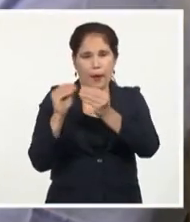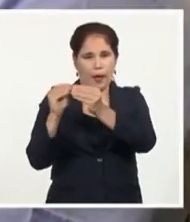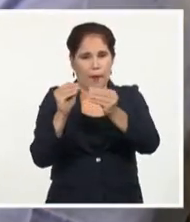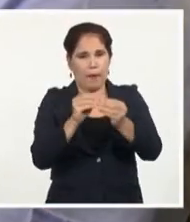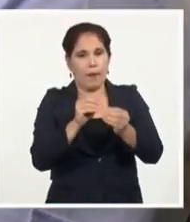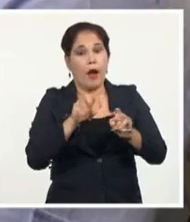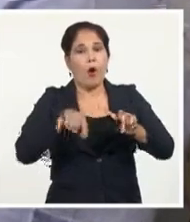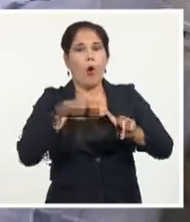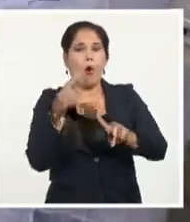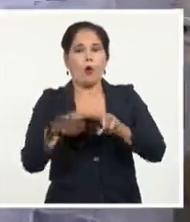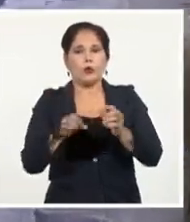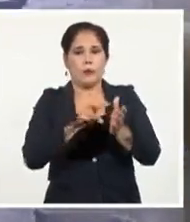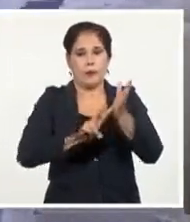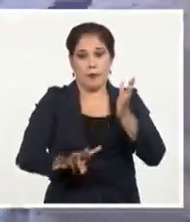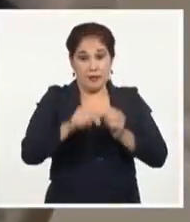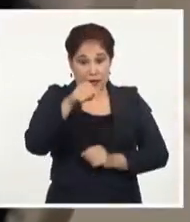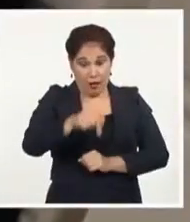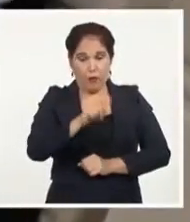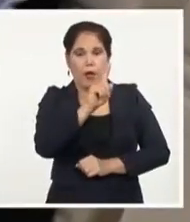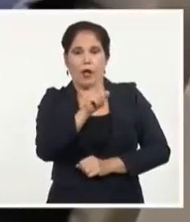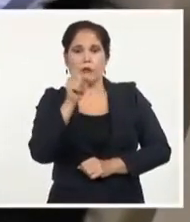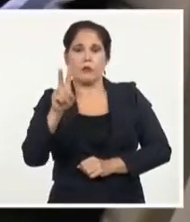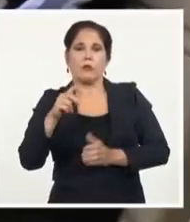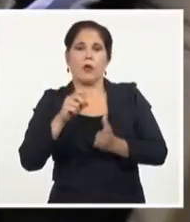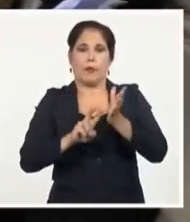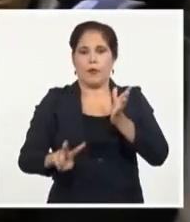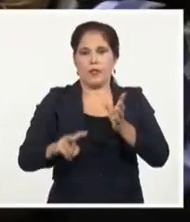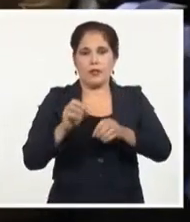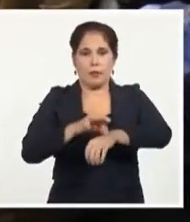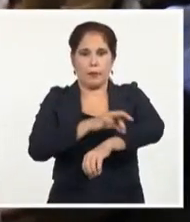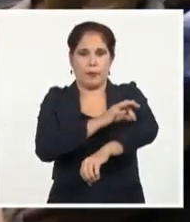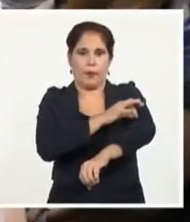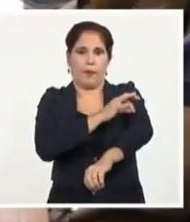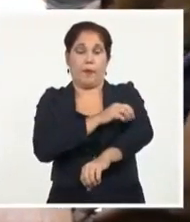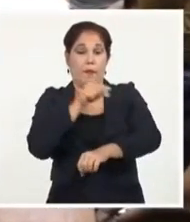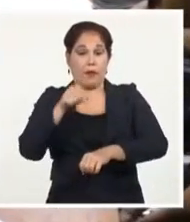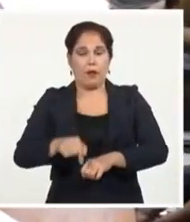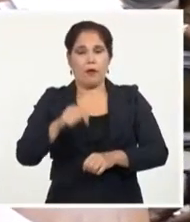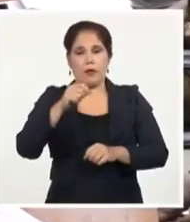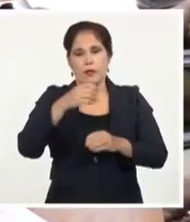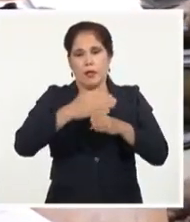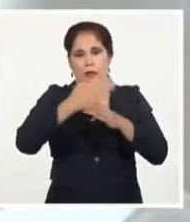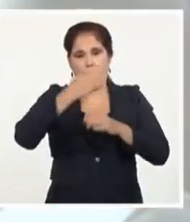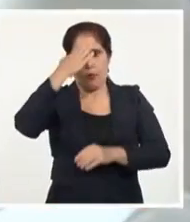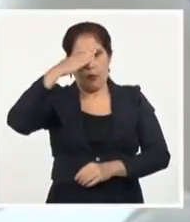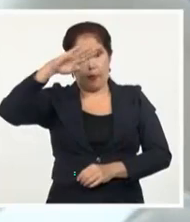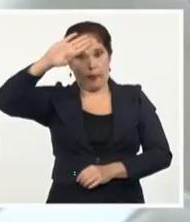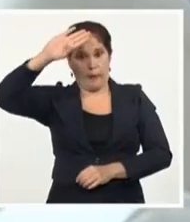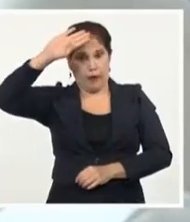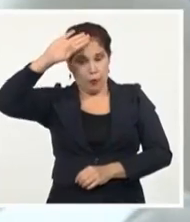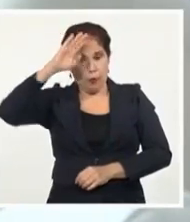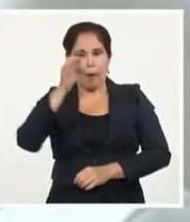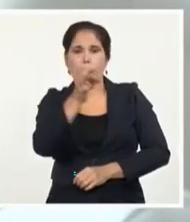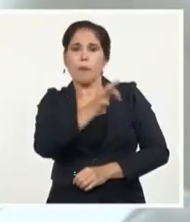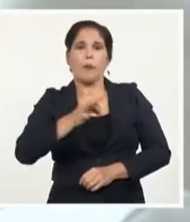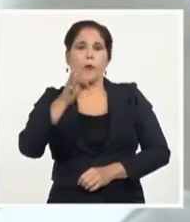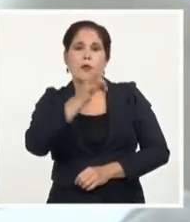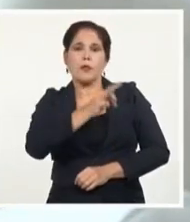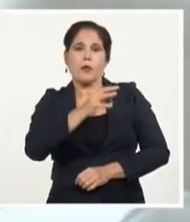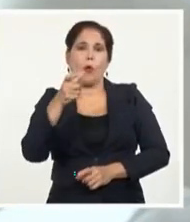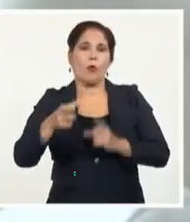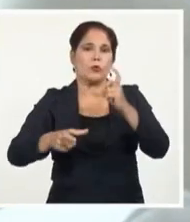provincia, ascendiendo ahora a 12. Abre transmisión la provincia de Santiago de Cuba en los municipios de